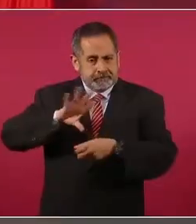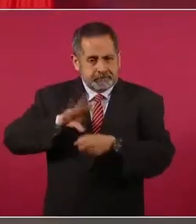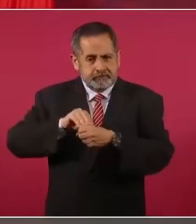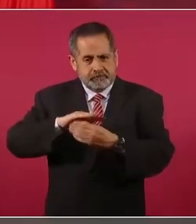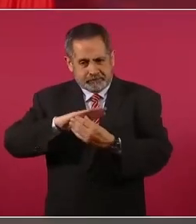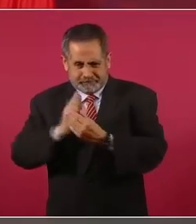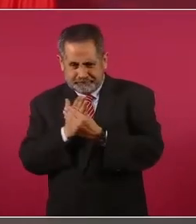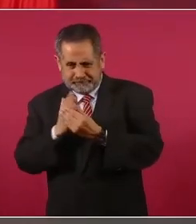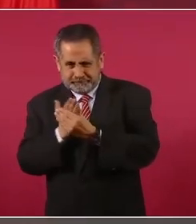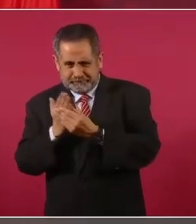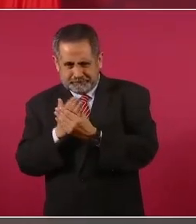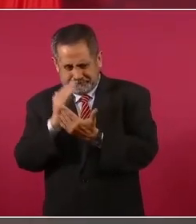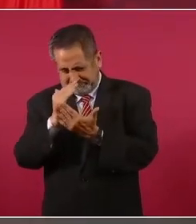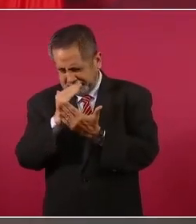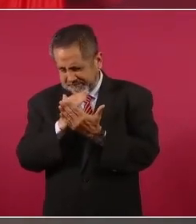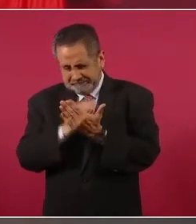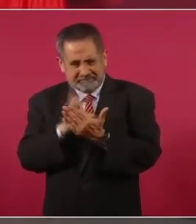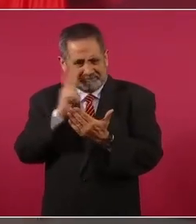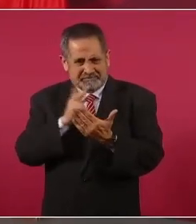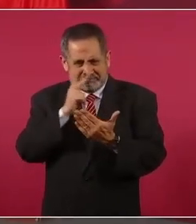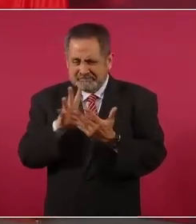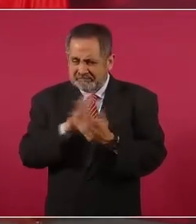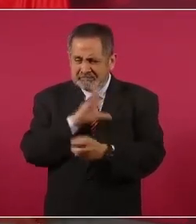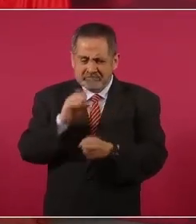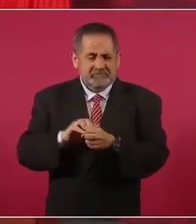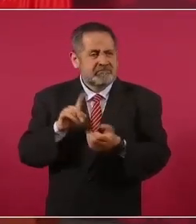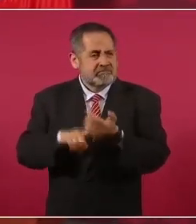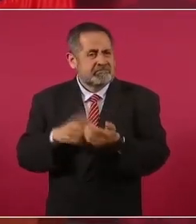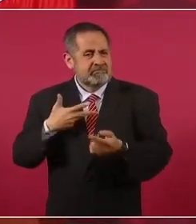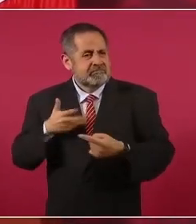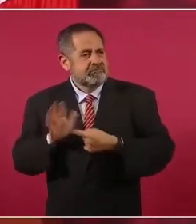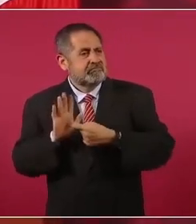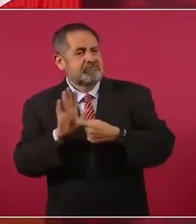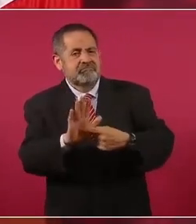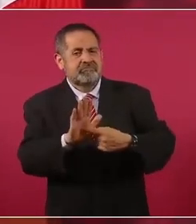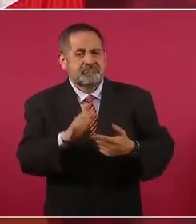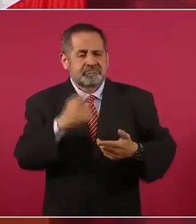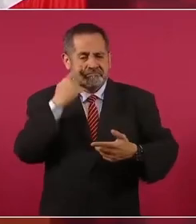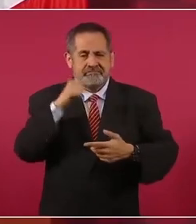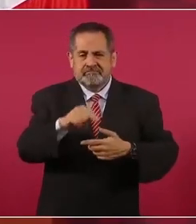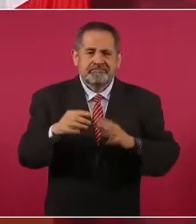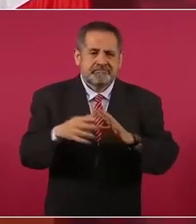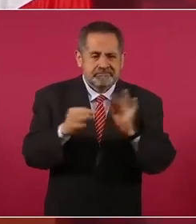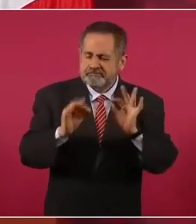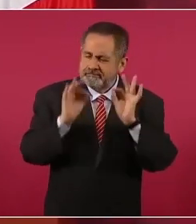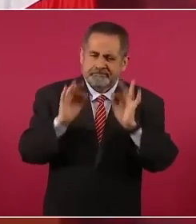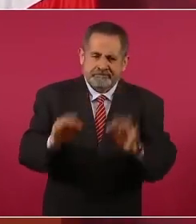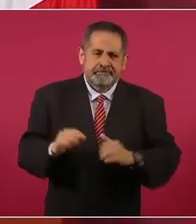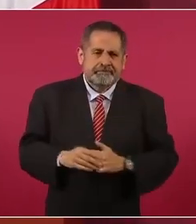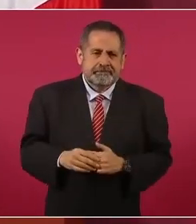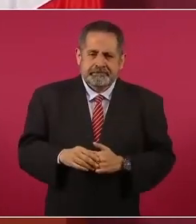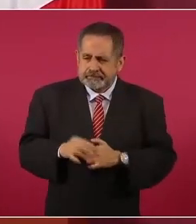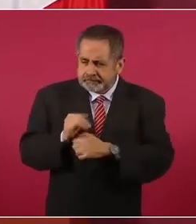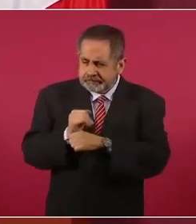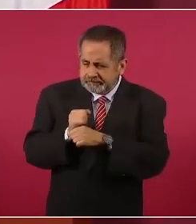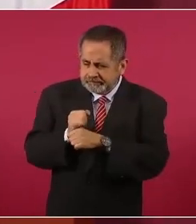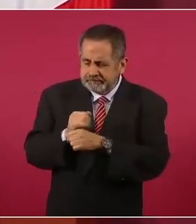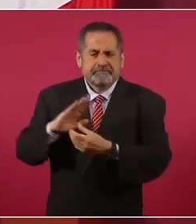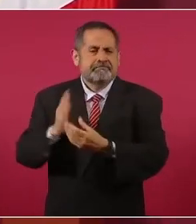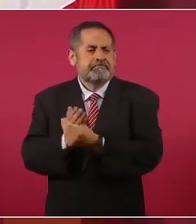para sostener la investigación.